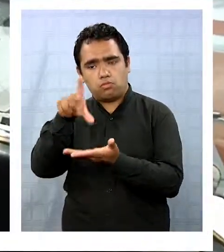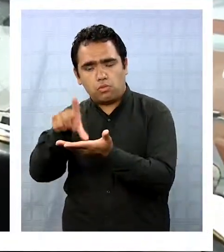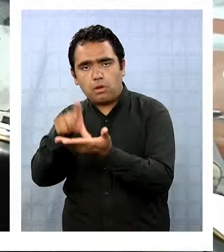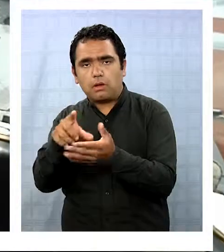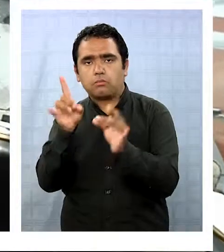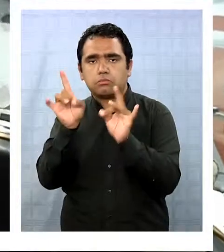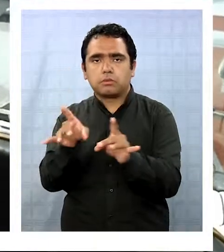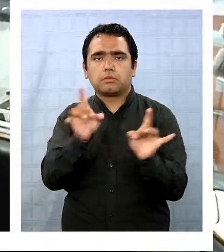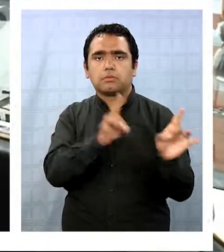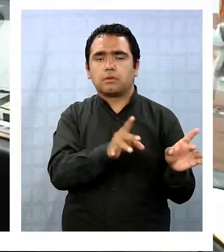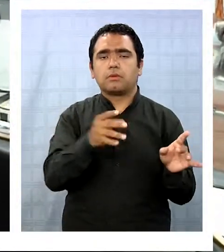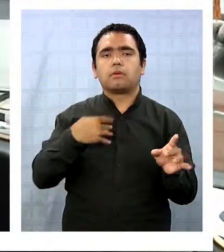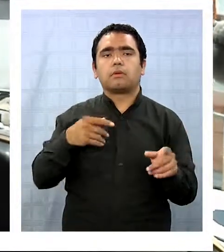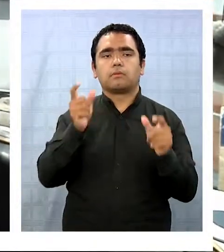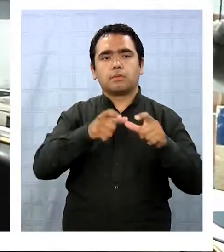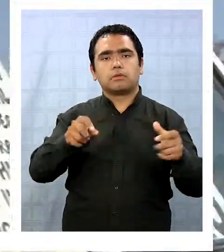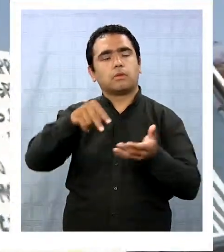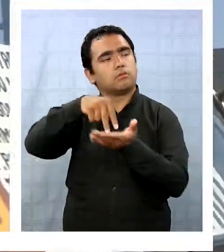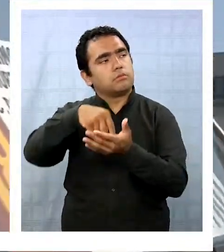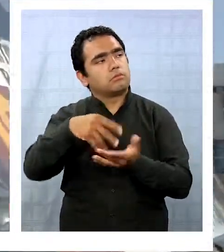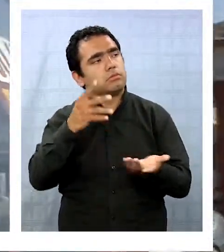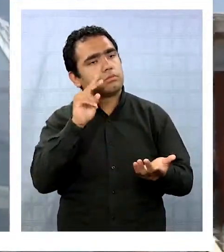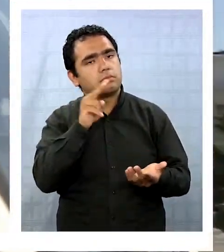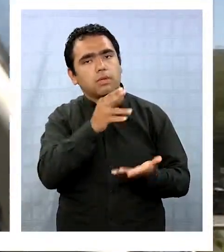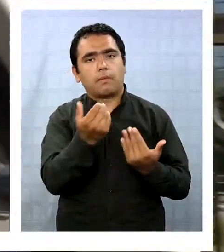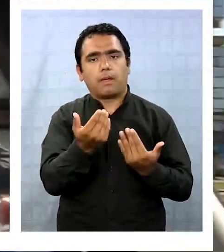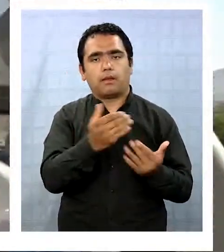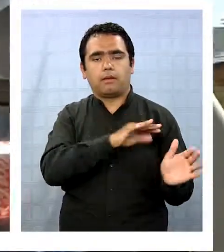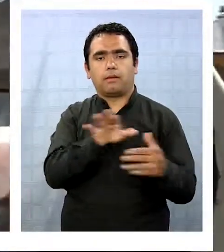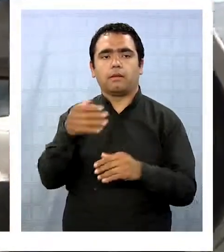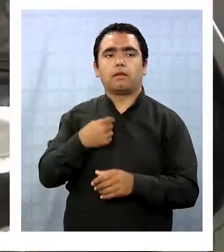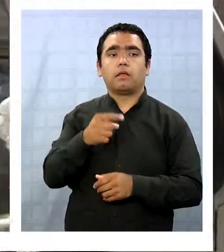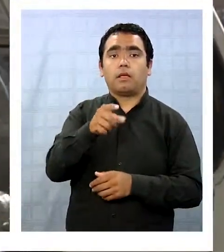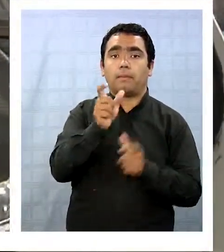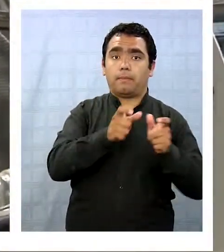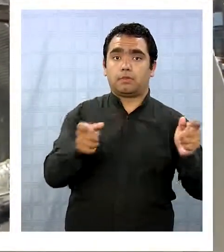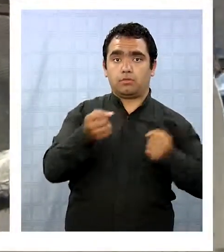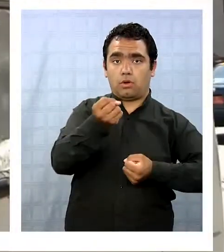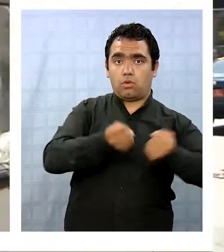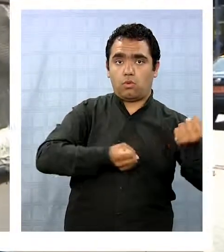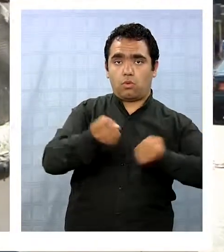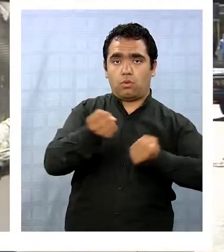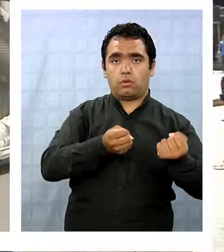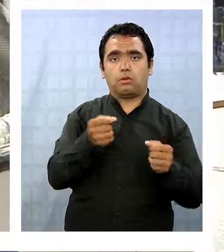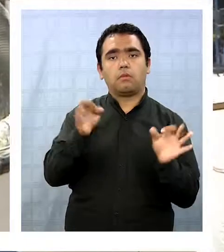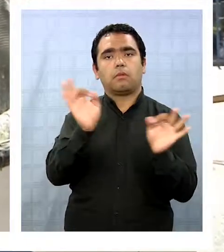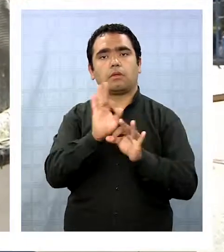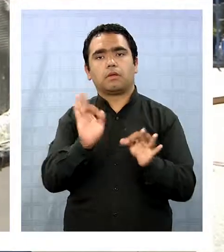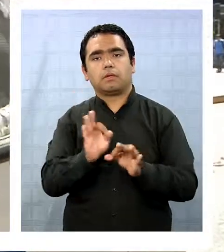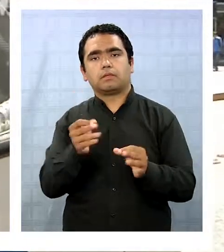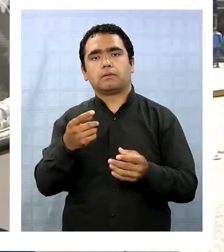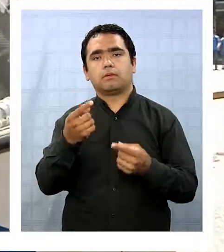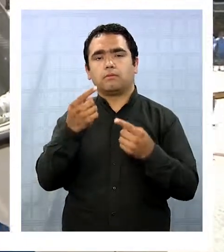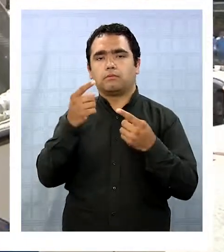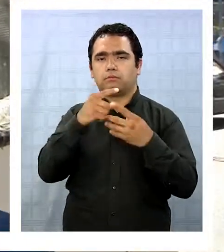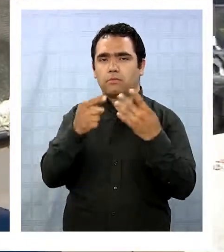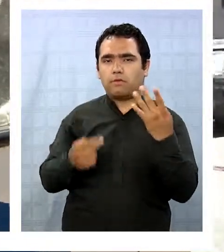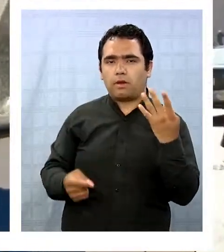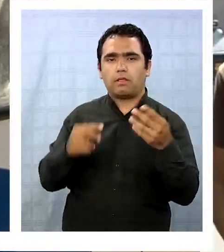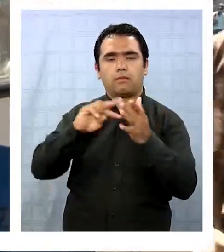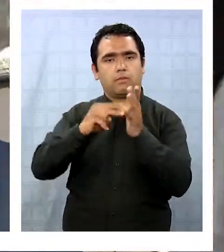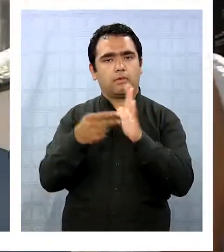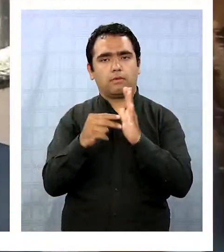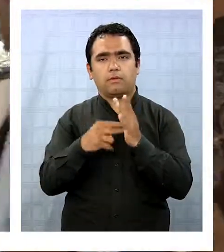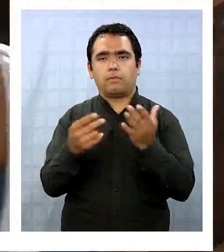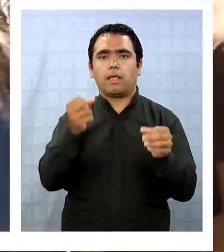donde la gente puede perfectamente estar. Por su parte, los conductores de micro explicaron los distintos problemas que presentan en su